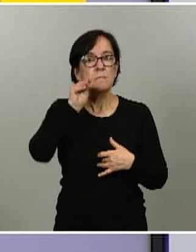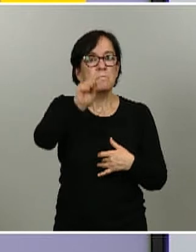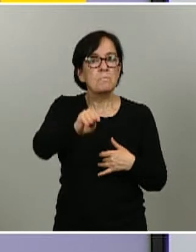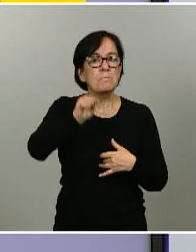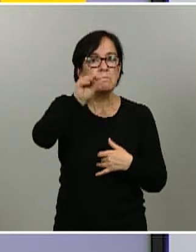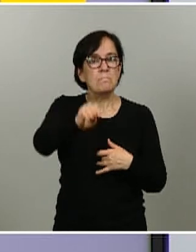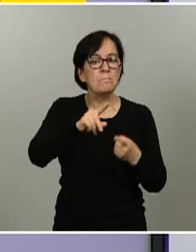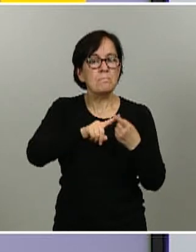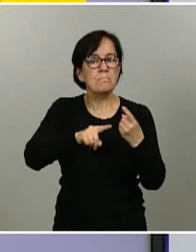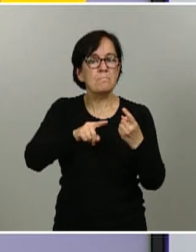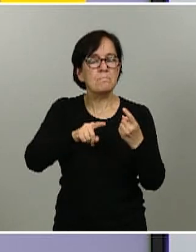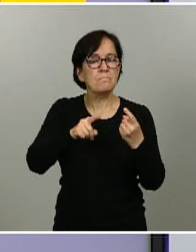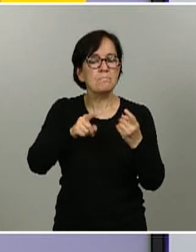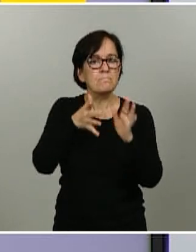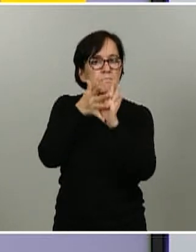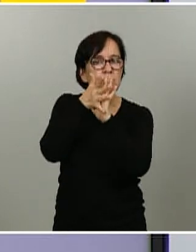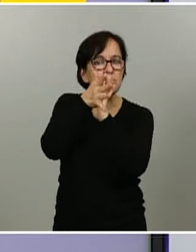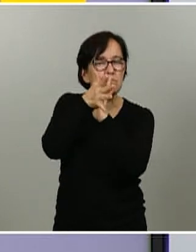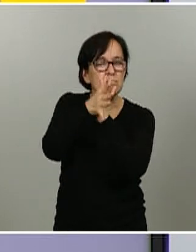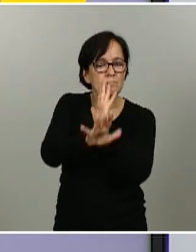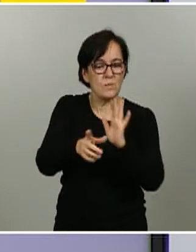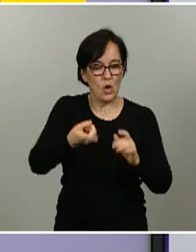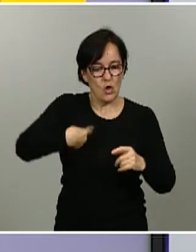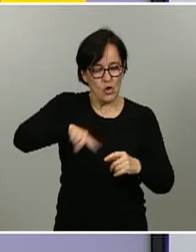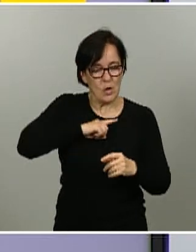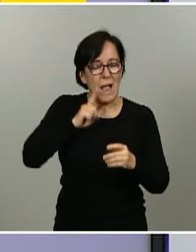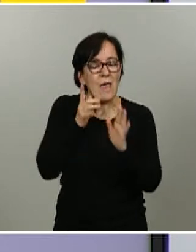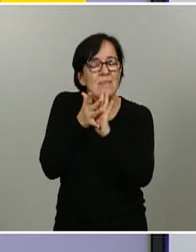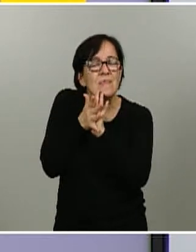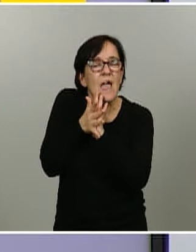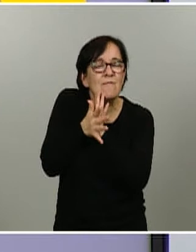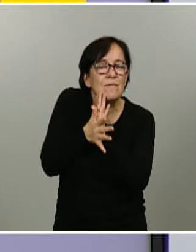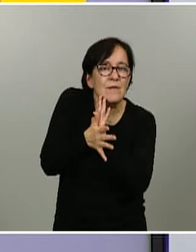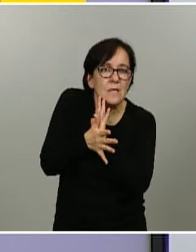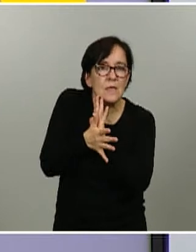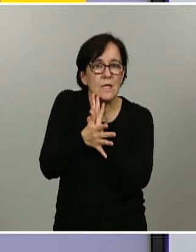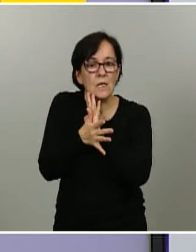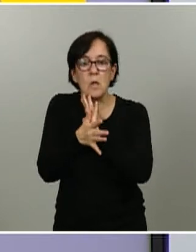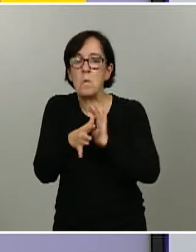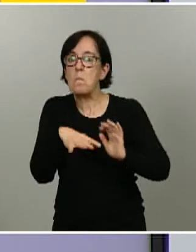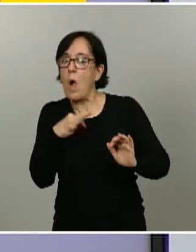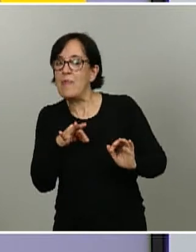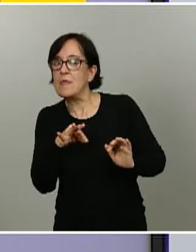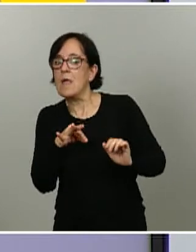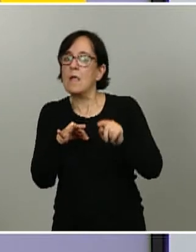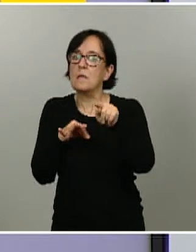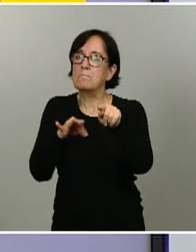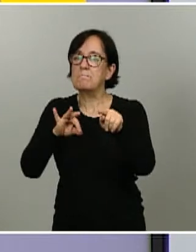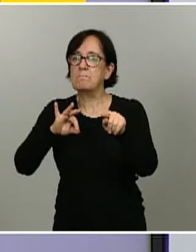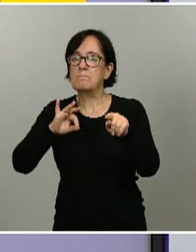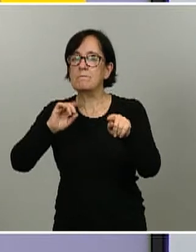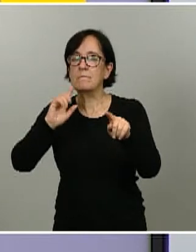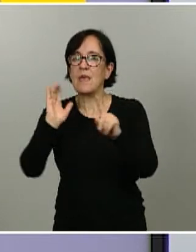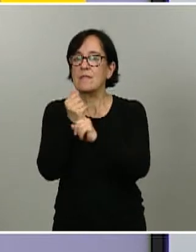definición que hemos usado nosotros mismos para definir un posible caso porque sin diagnóstico esto no es